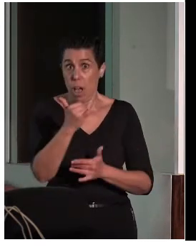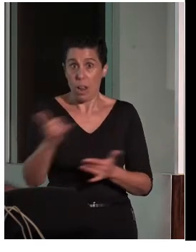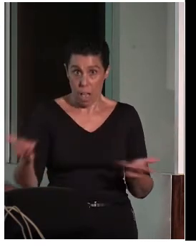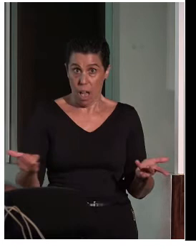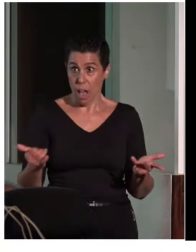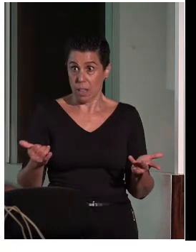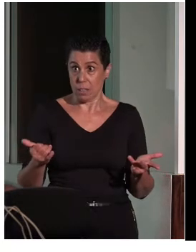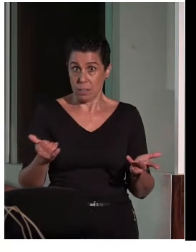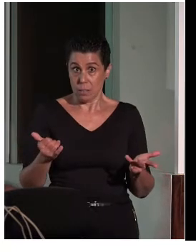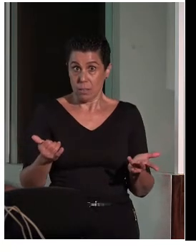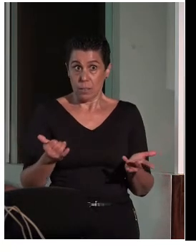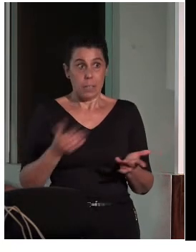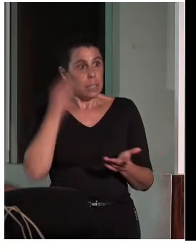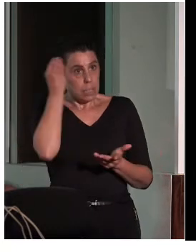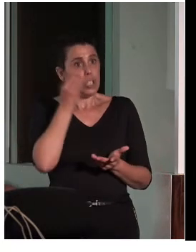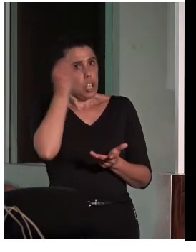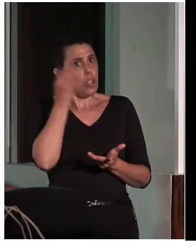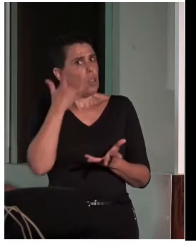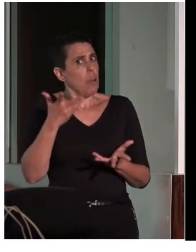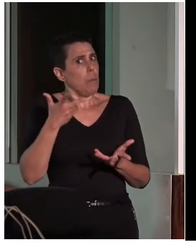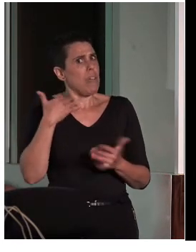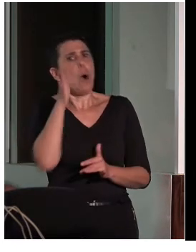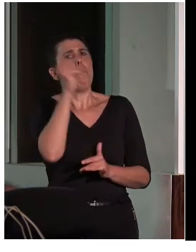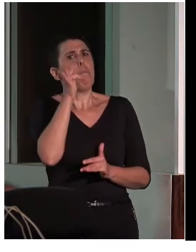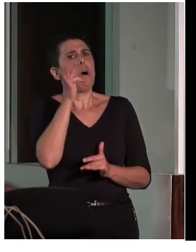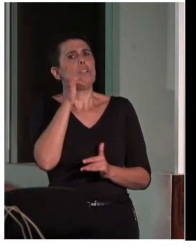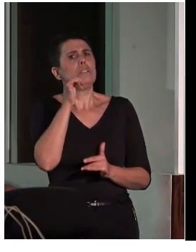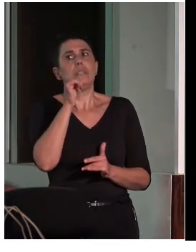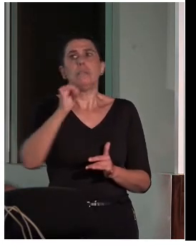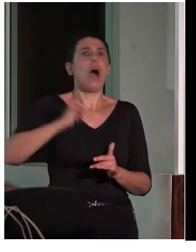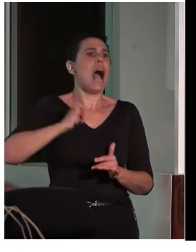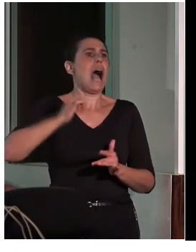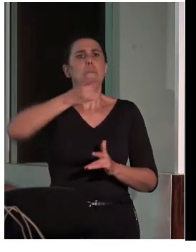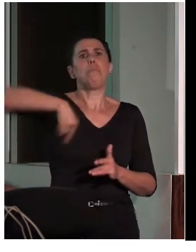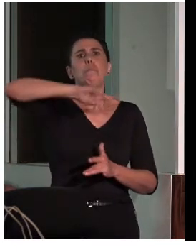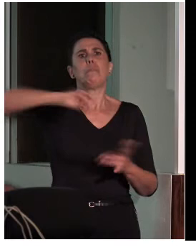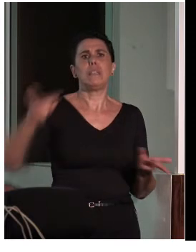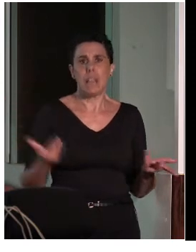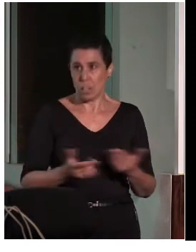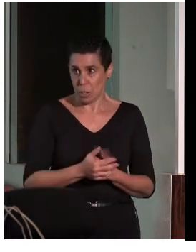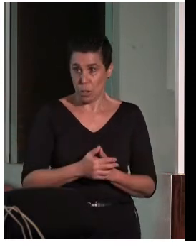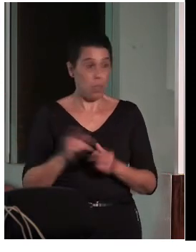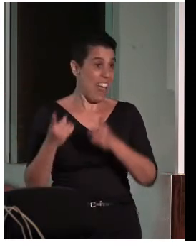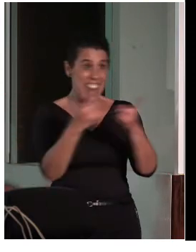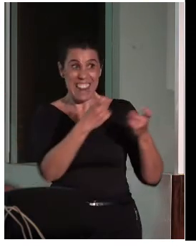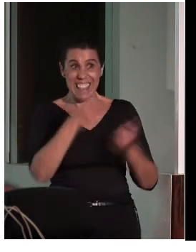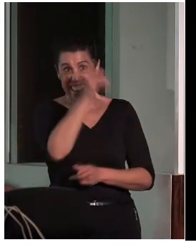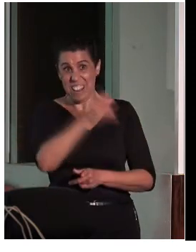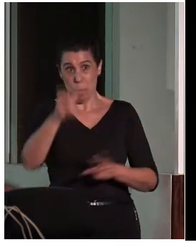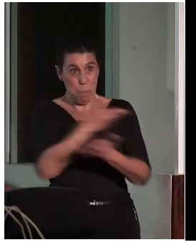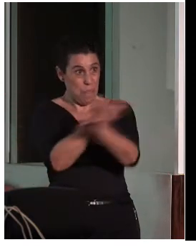creo, confortable para el resto. Si lo ponemos fácil, es necesario para todas las personas.